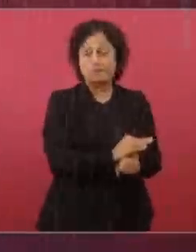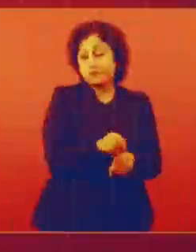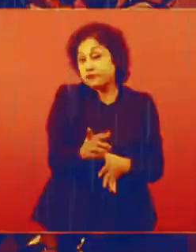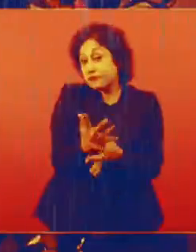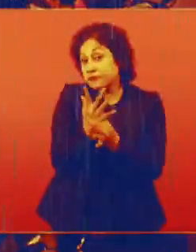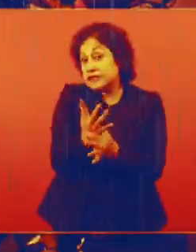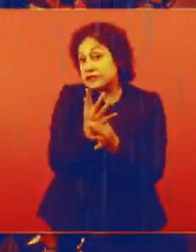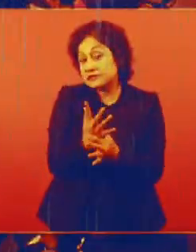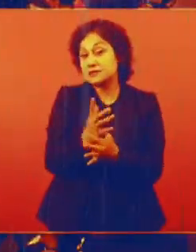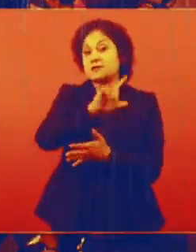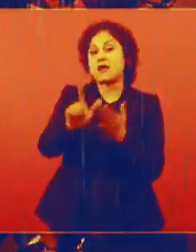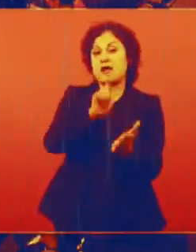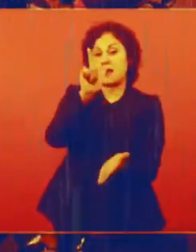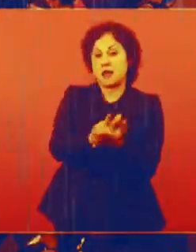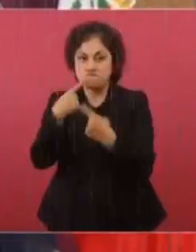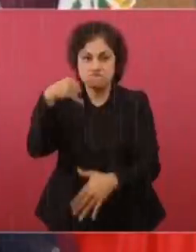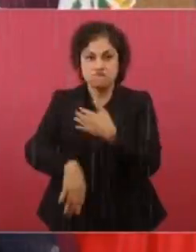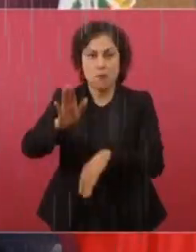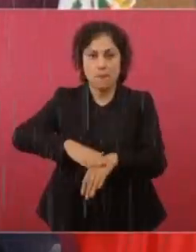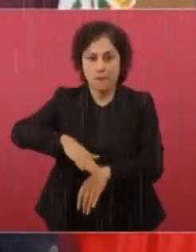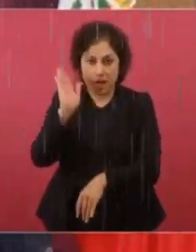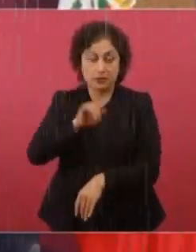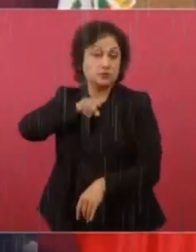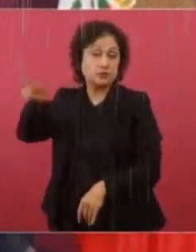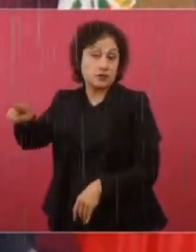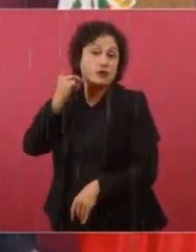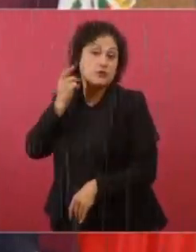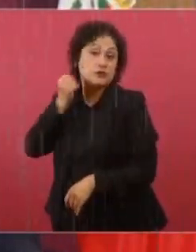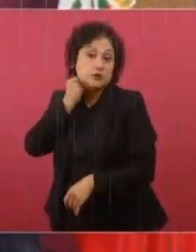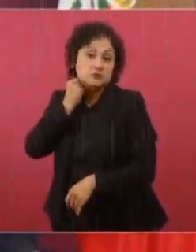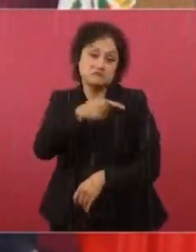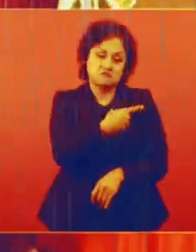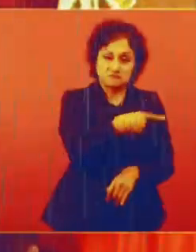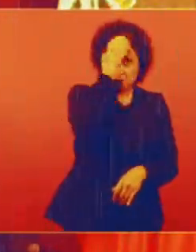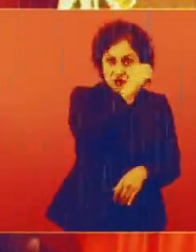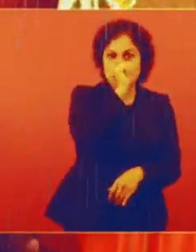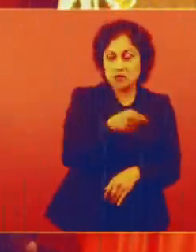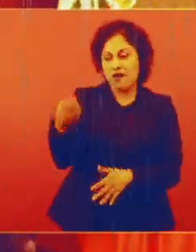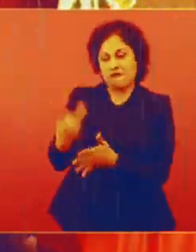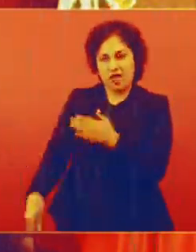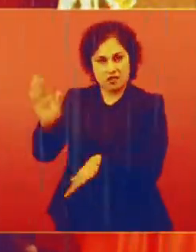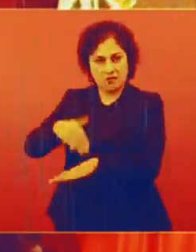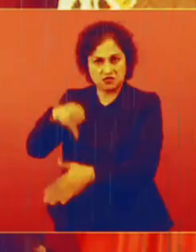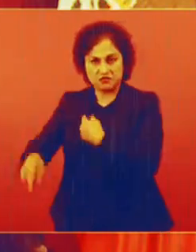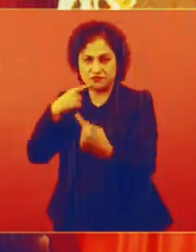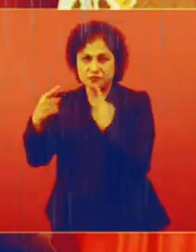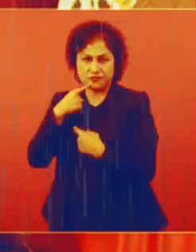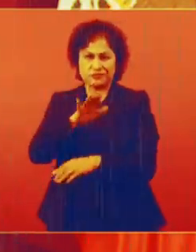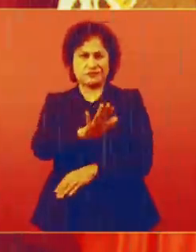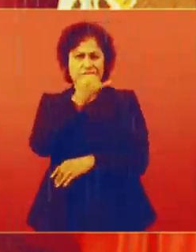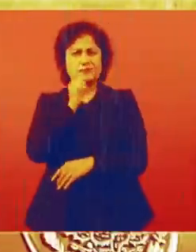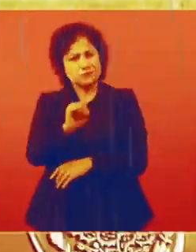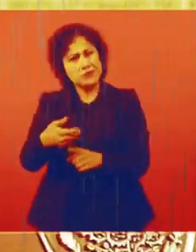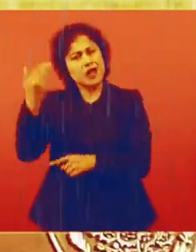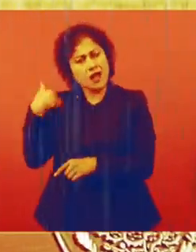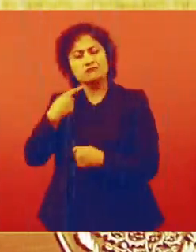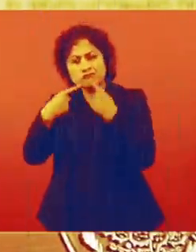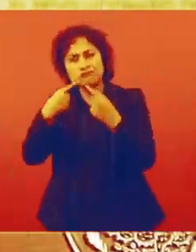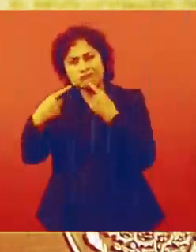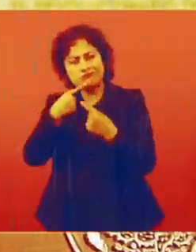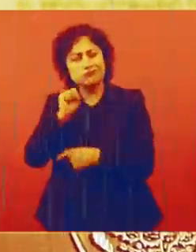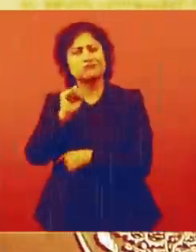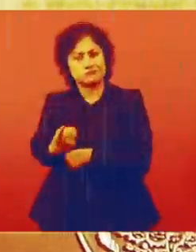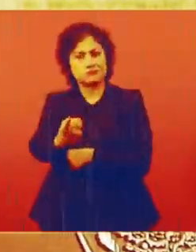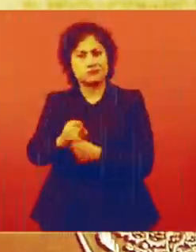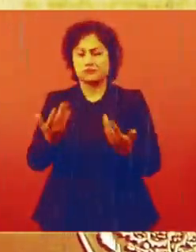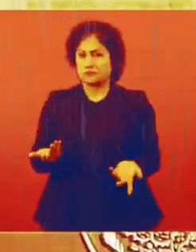que la ley no se discutió en el Congreso, no se discutió lo suficiente. Cuando sí se discutió y además el bloque conservador en el